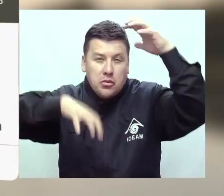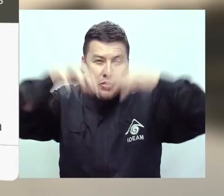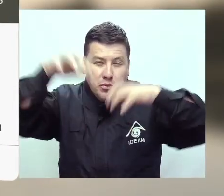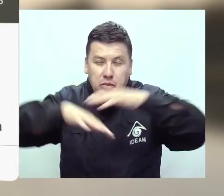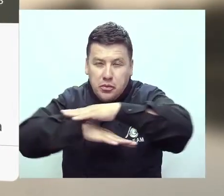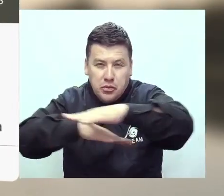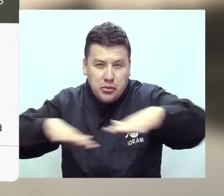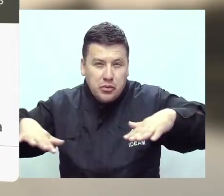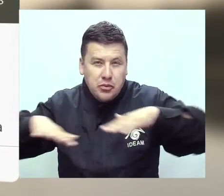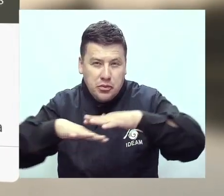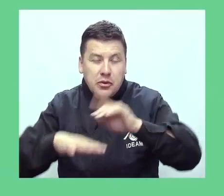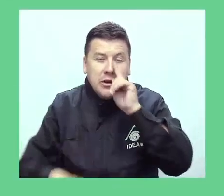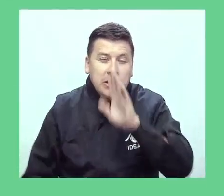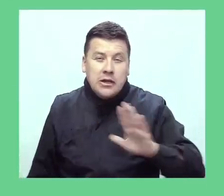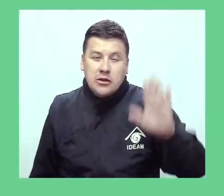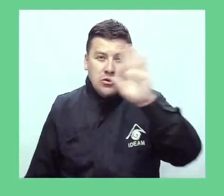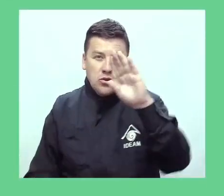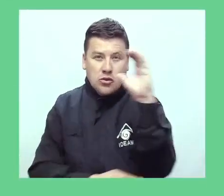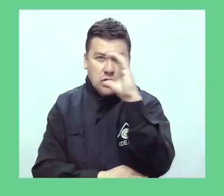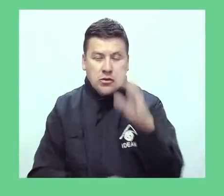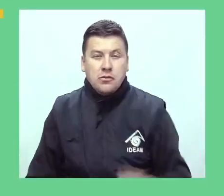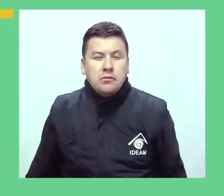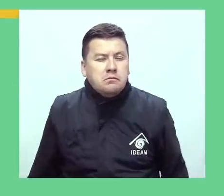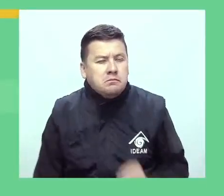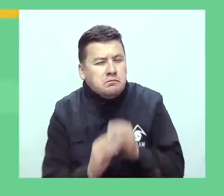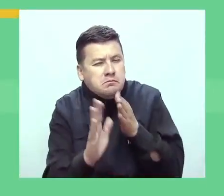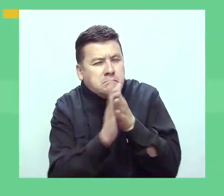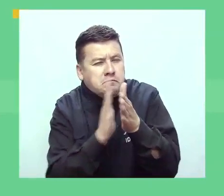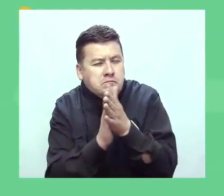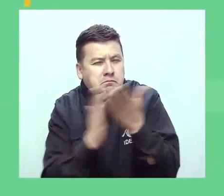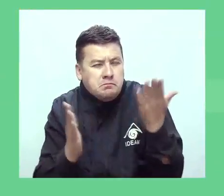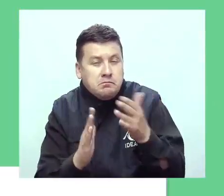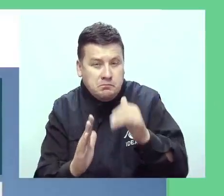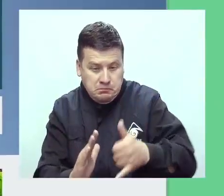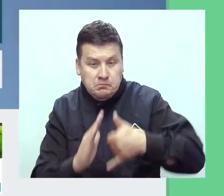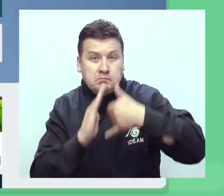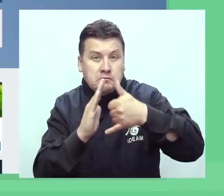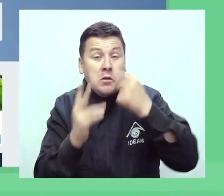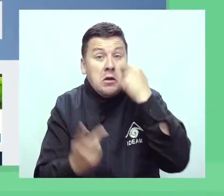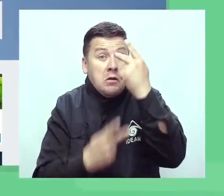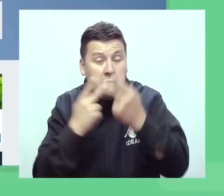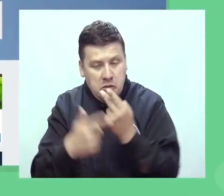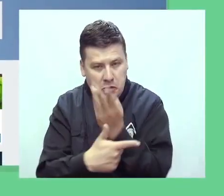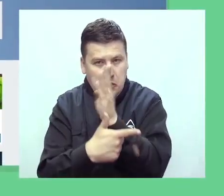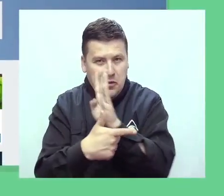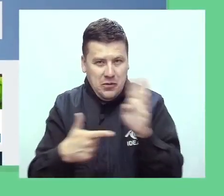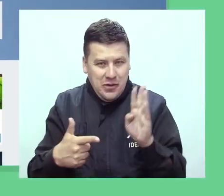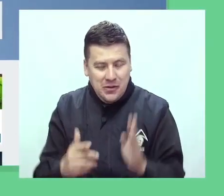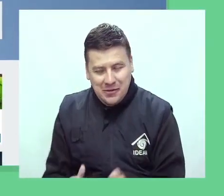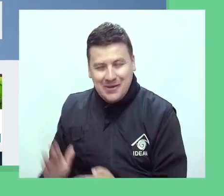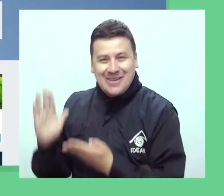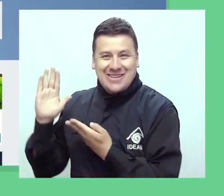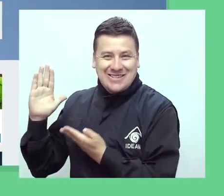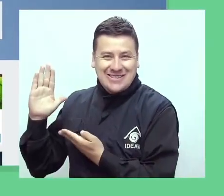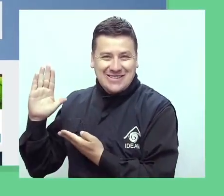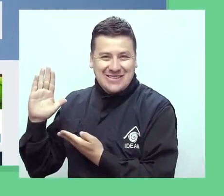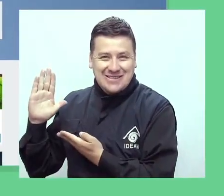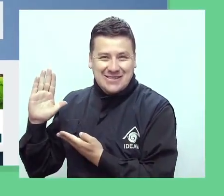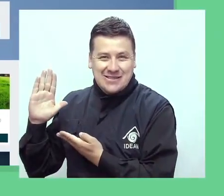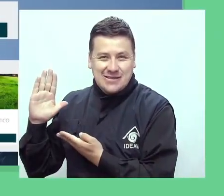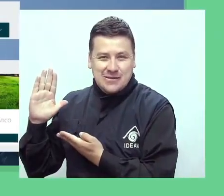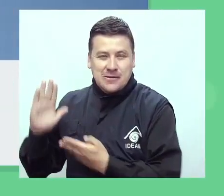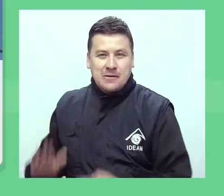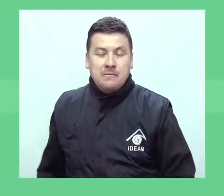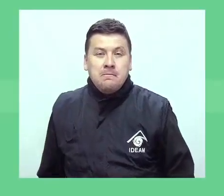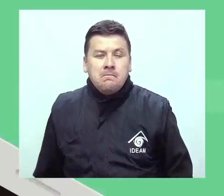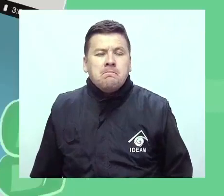regiones del territorio nacional colombiano. Para mayor información sobre el pronóstico del tiempo visítenos en www.ideam.gov.co